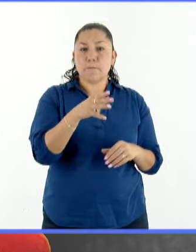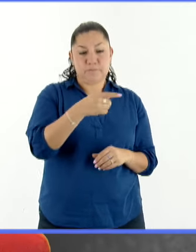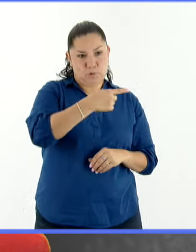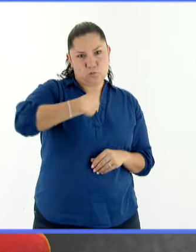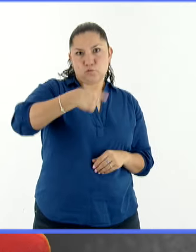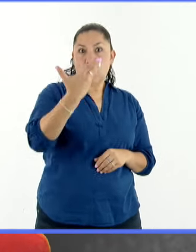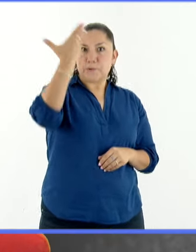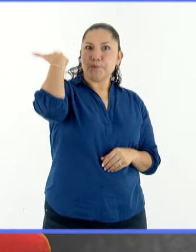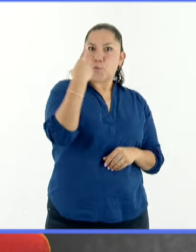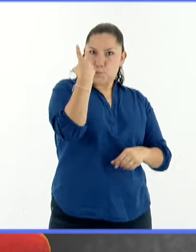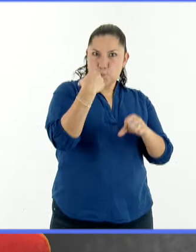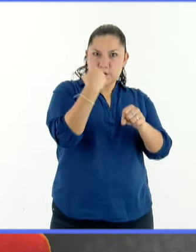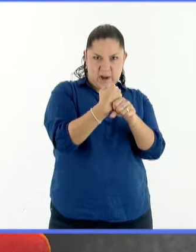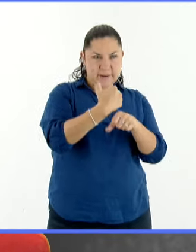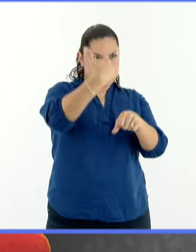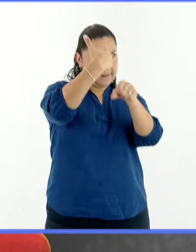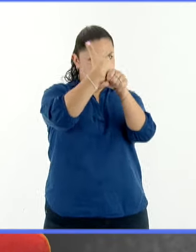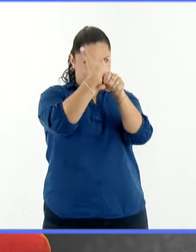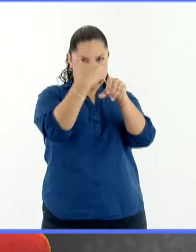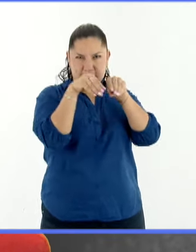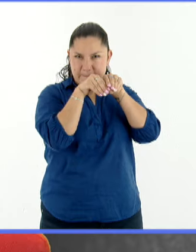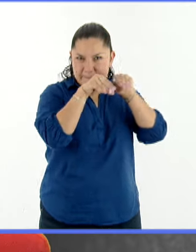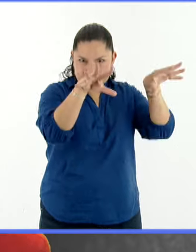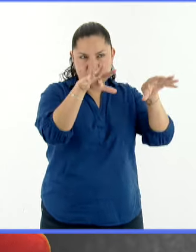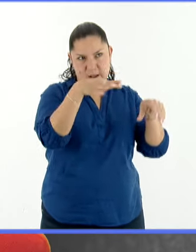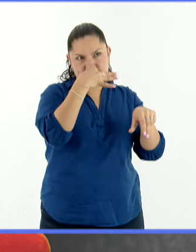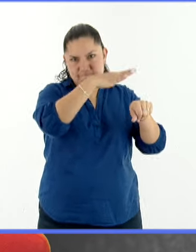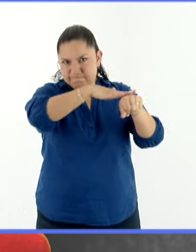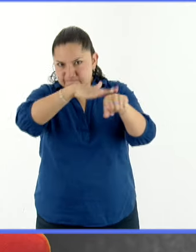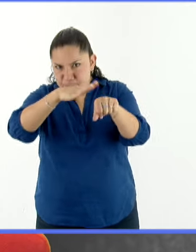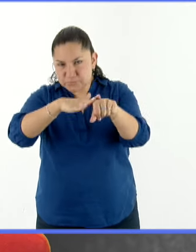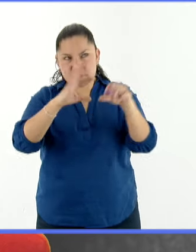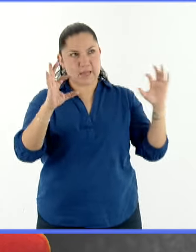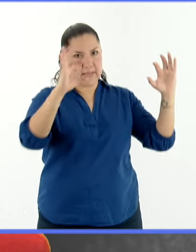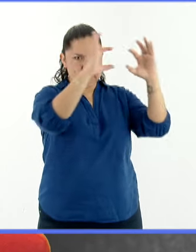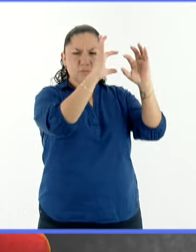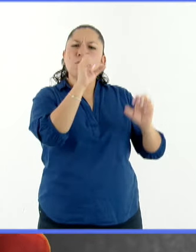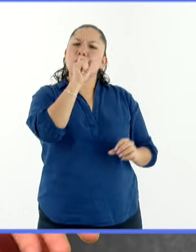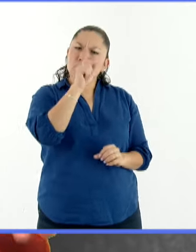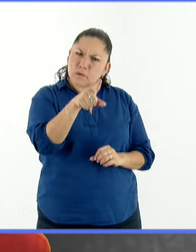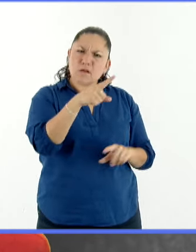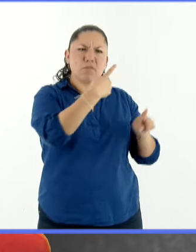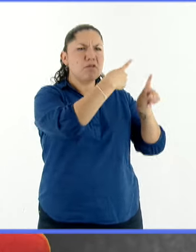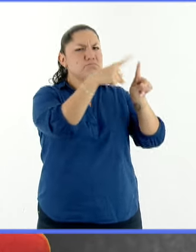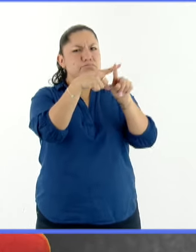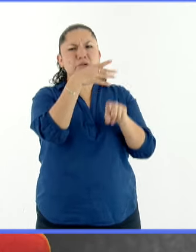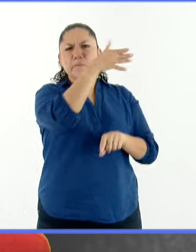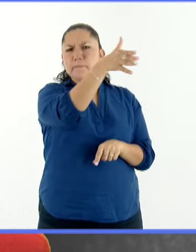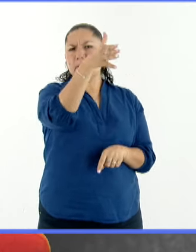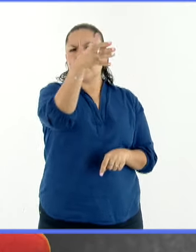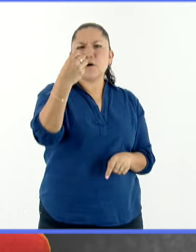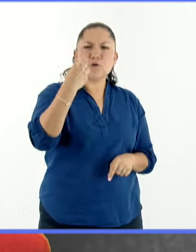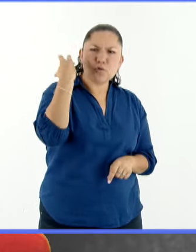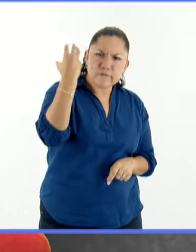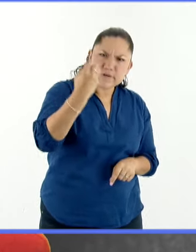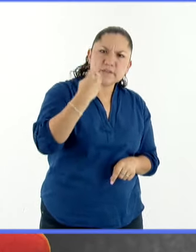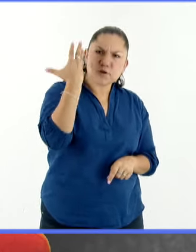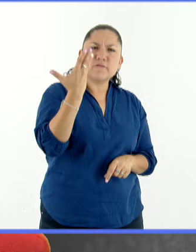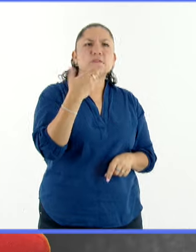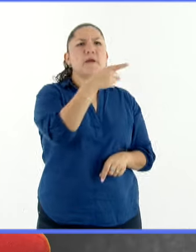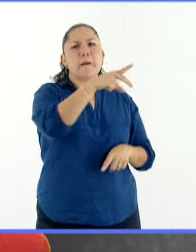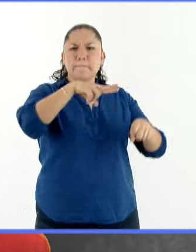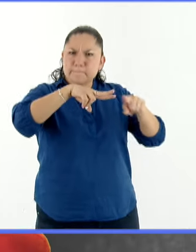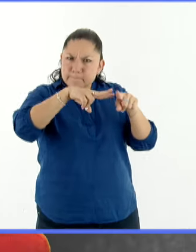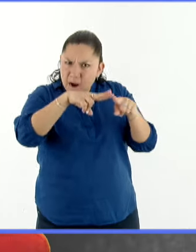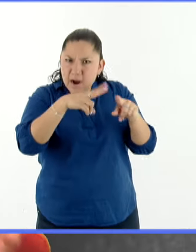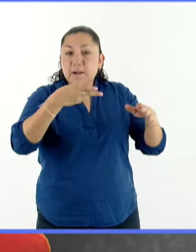un año y hemos estado dando pláticas en diferentes lugares, aún en algunos parques, en las estaciones de metro